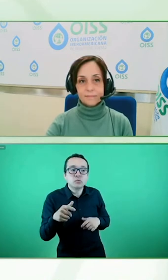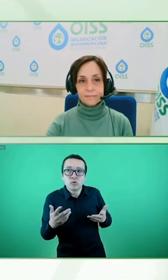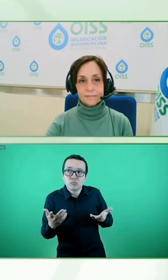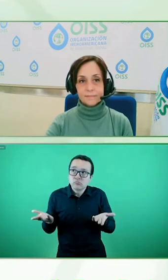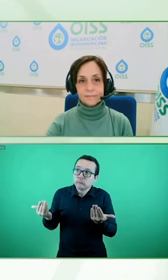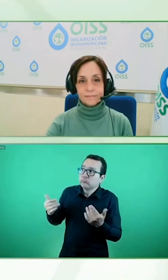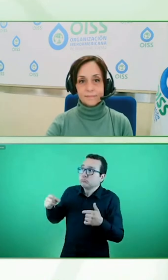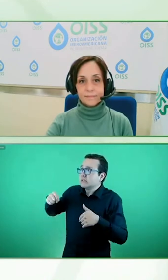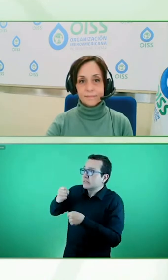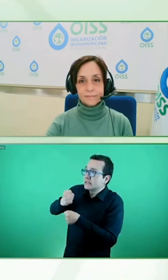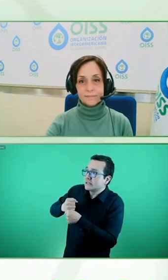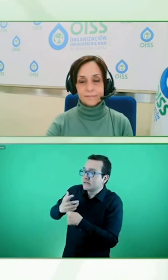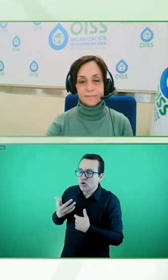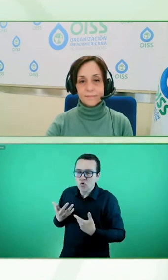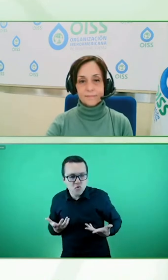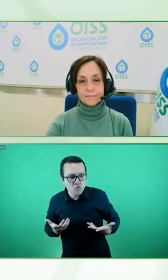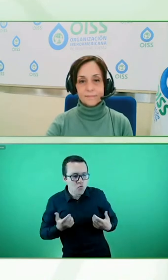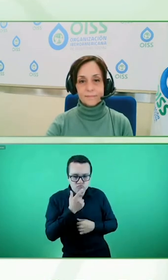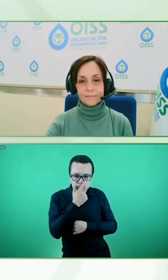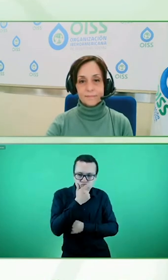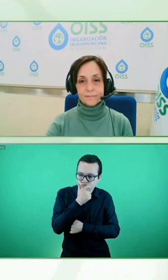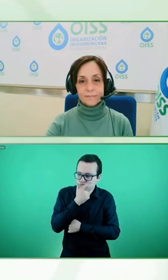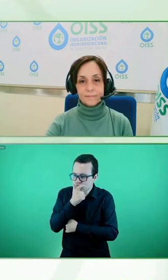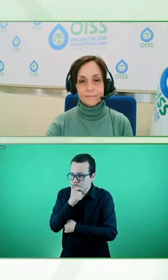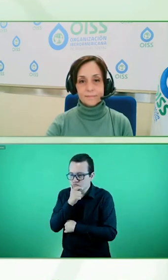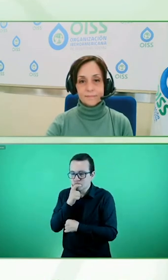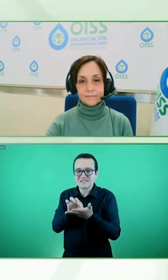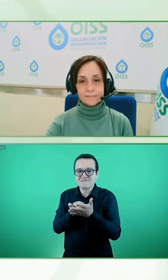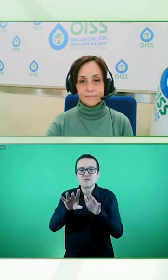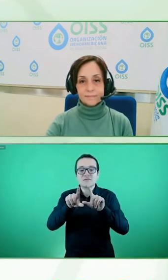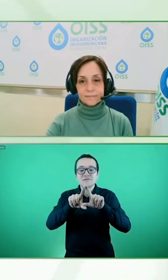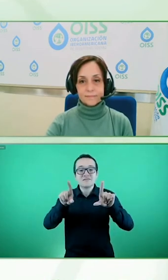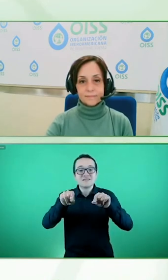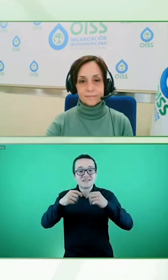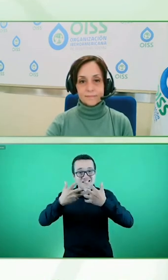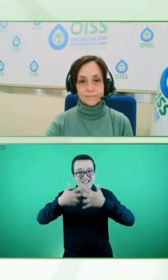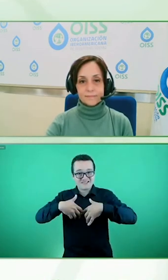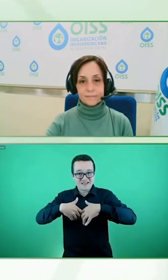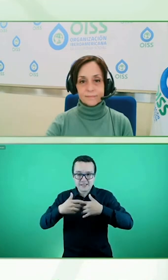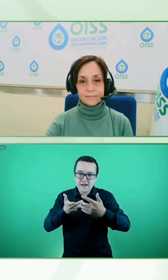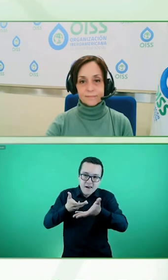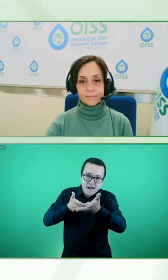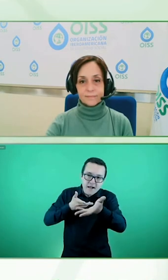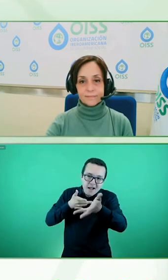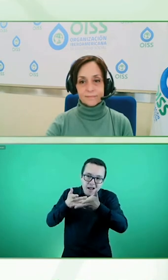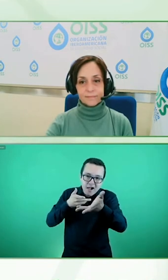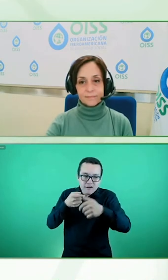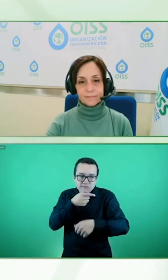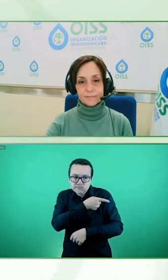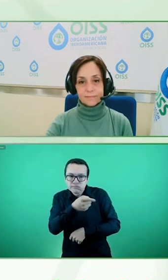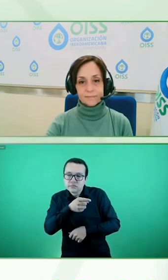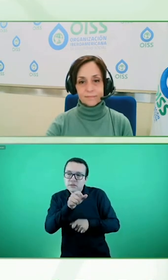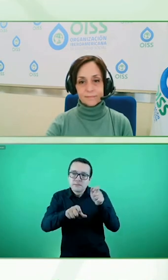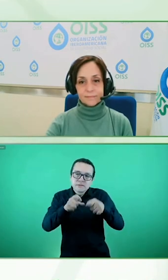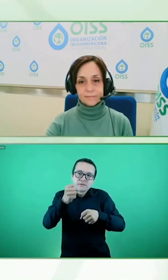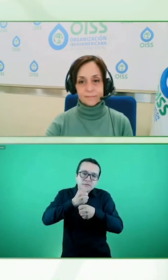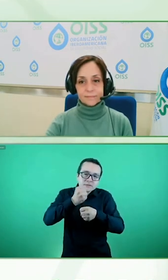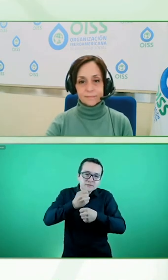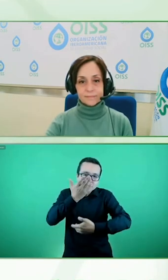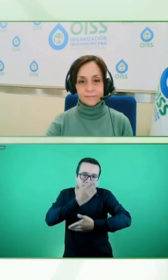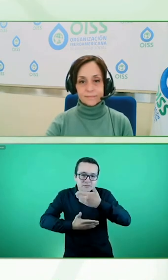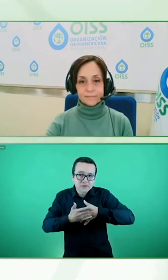más con los empleadores. Y en nuestro caso, el trabajo con los empleadores